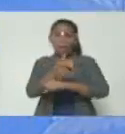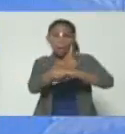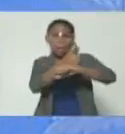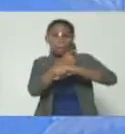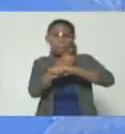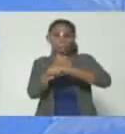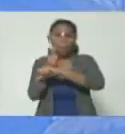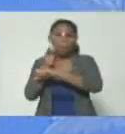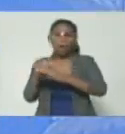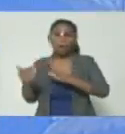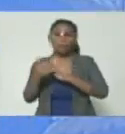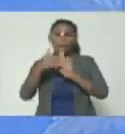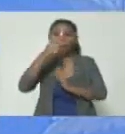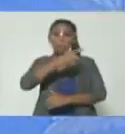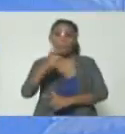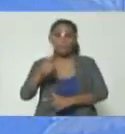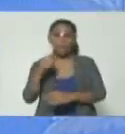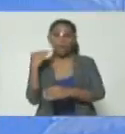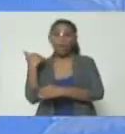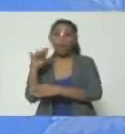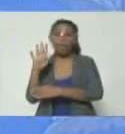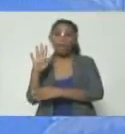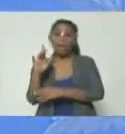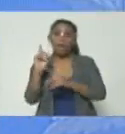contra las personas que van a la autopista?